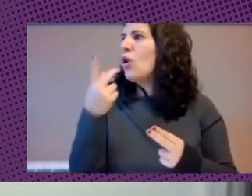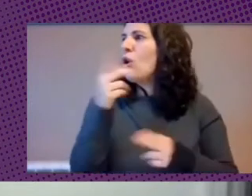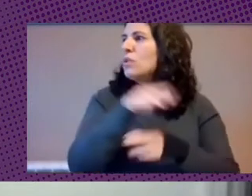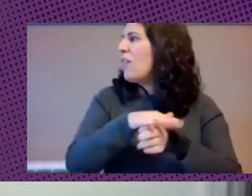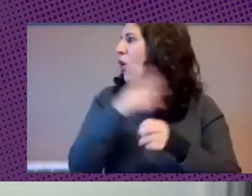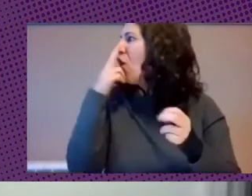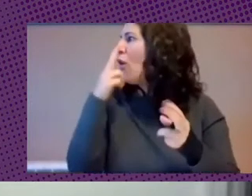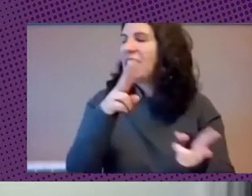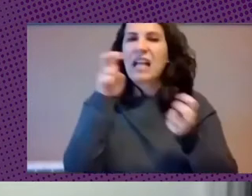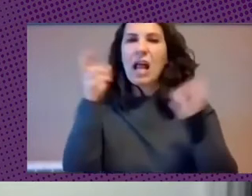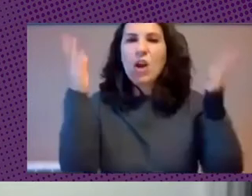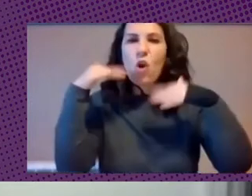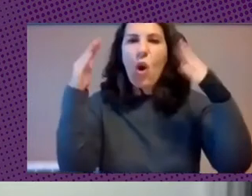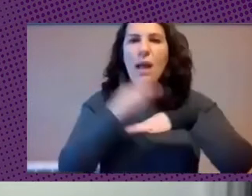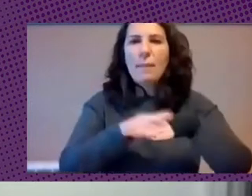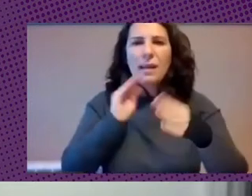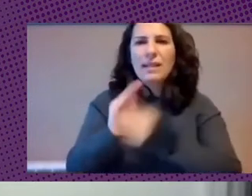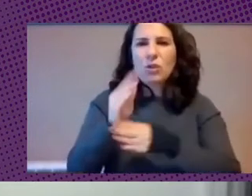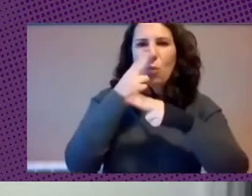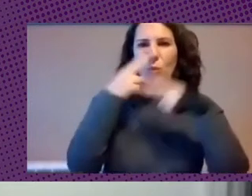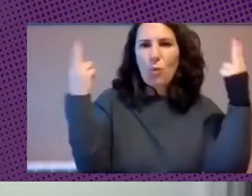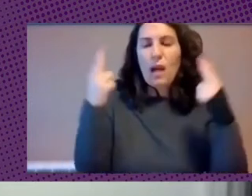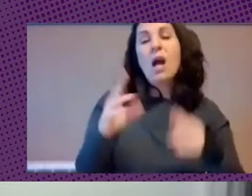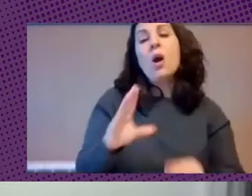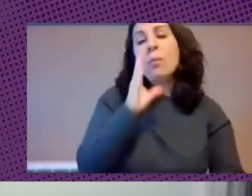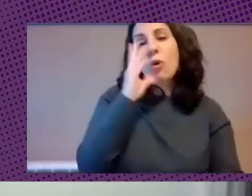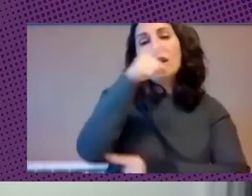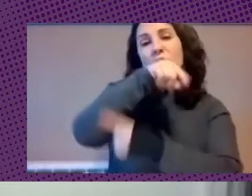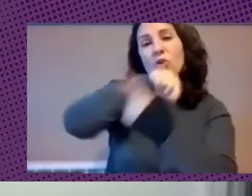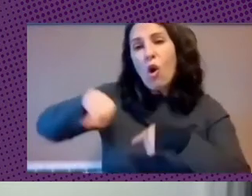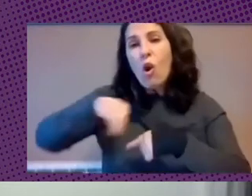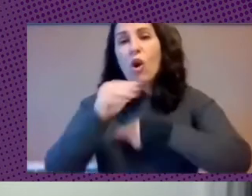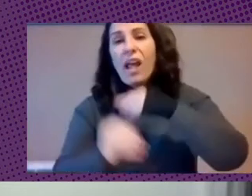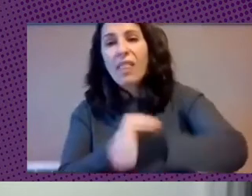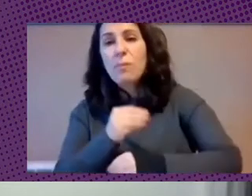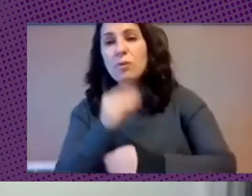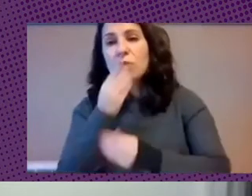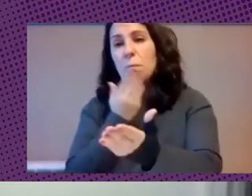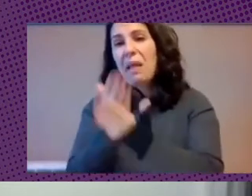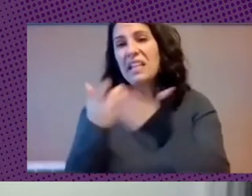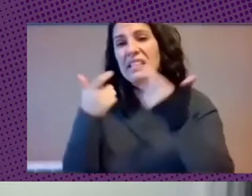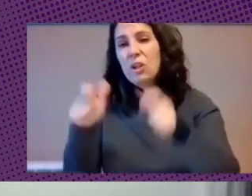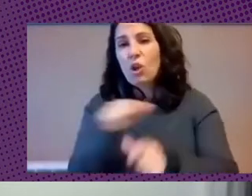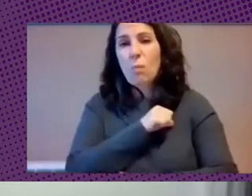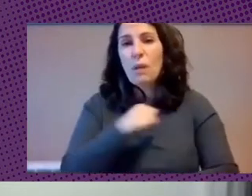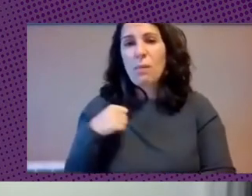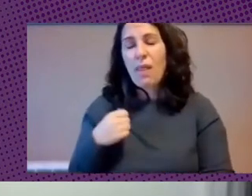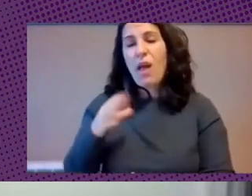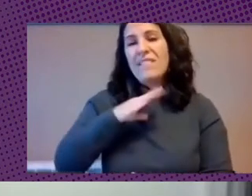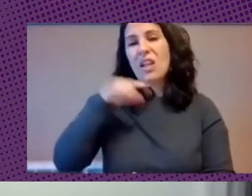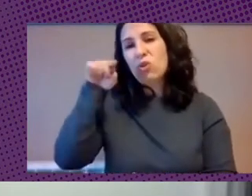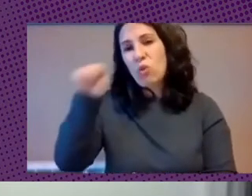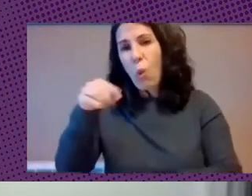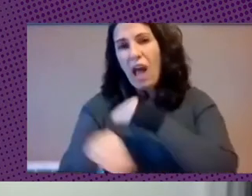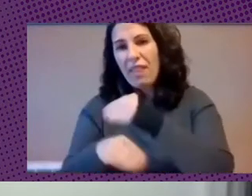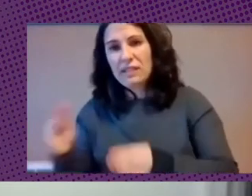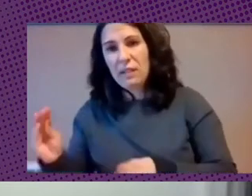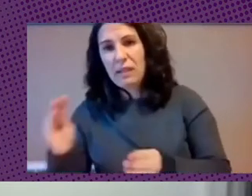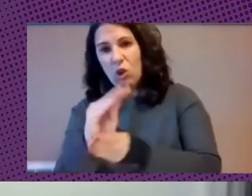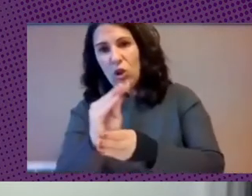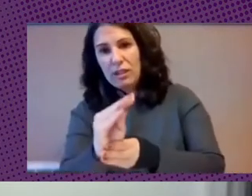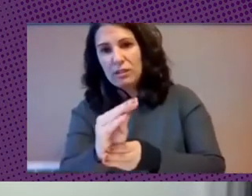para hacer inversión pública, entonces lo que vamos a hacer es pedirle al sector privado que hagas esas inversiones